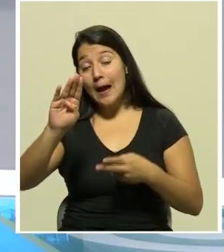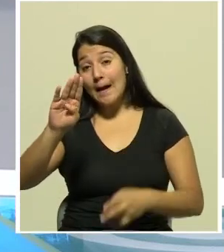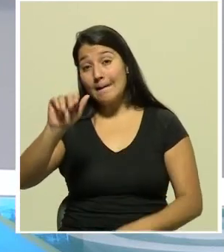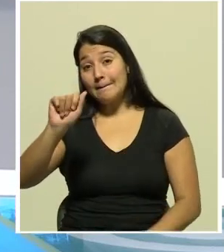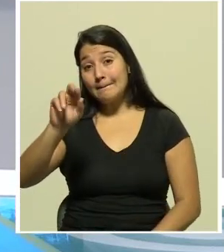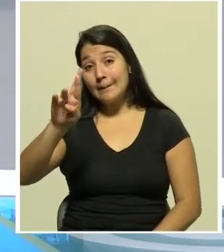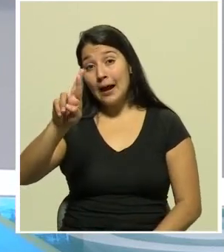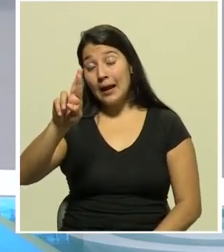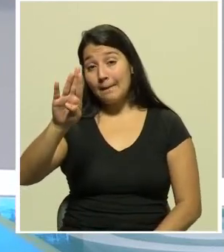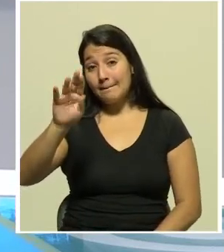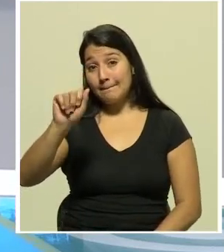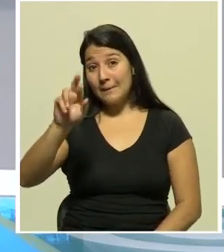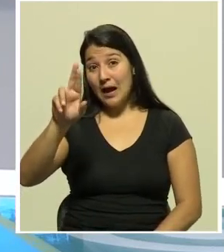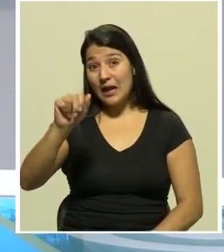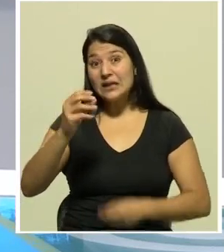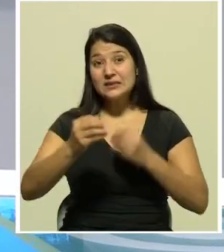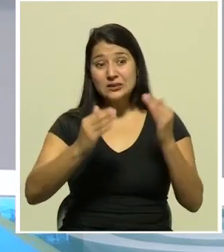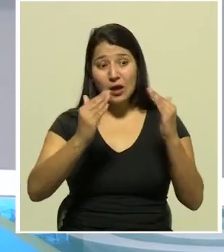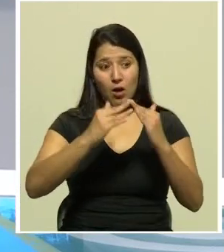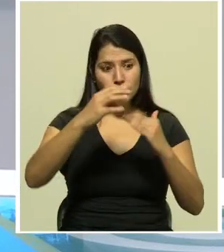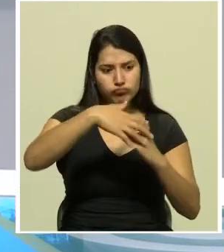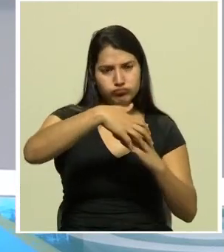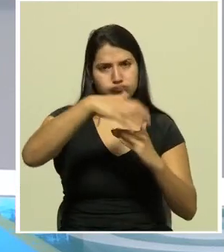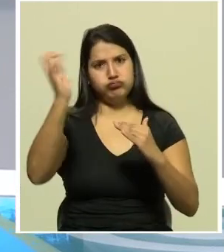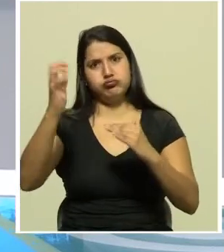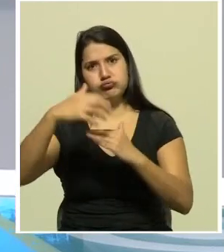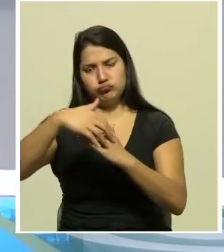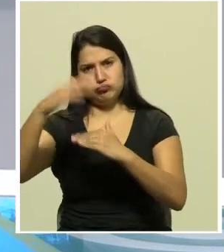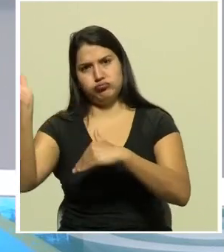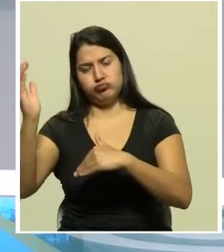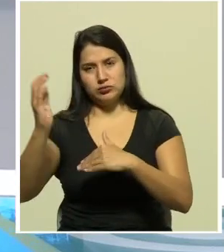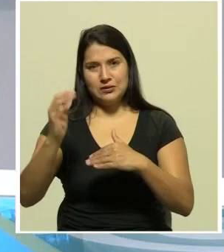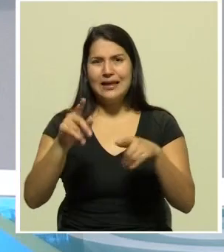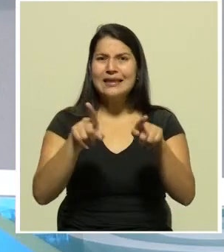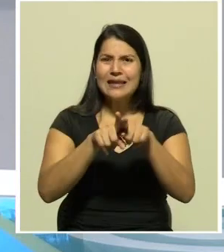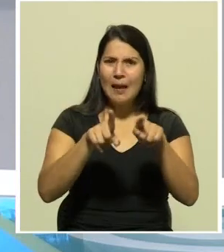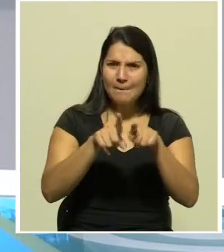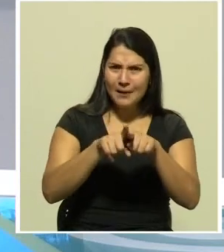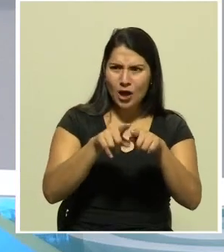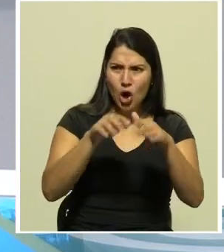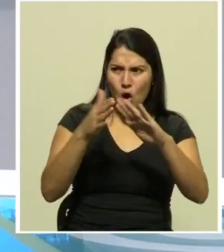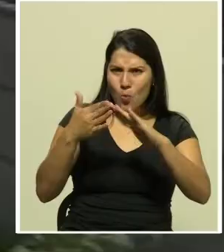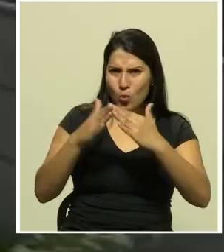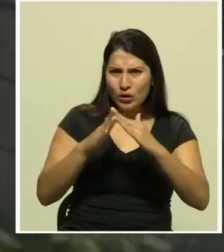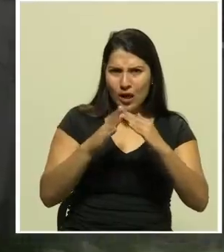la lluvia generaron deslizamientos en varias comunidades veamos